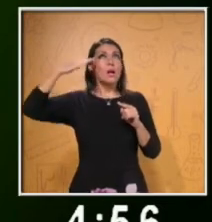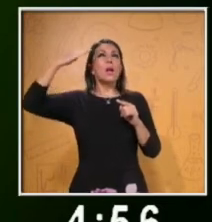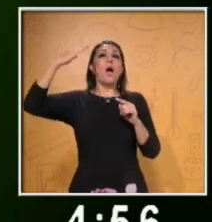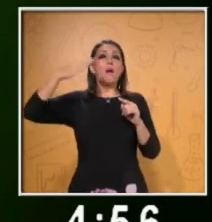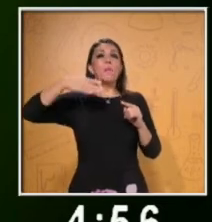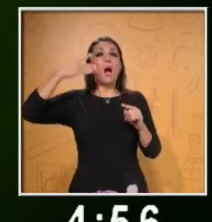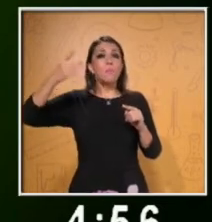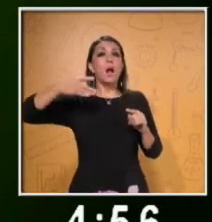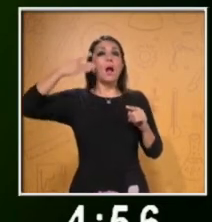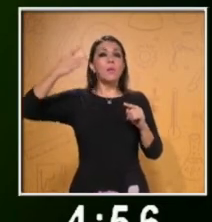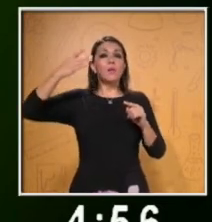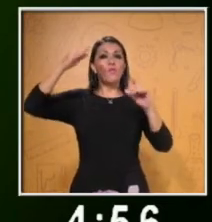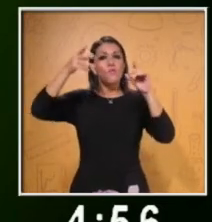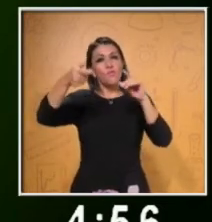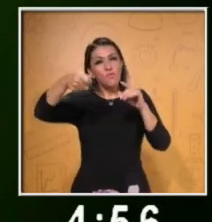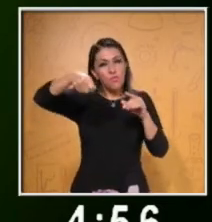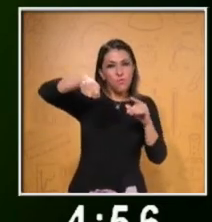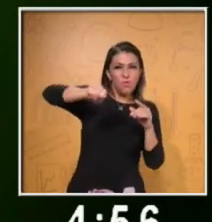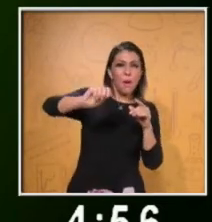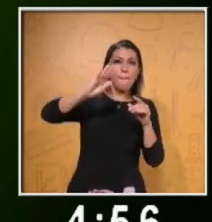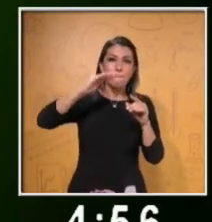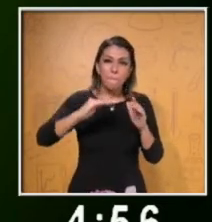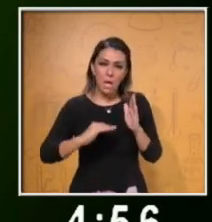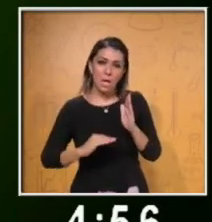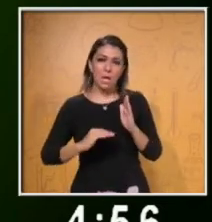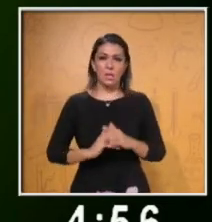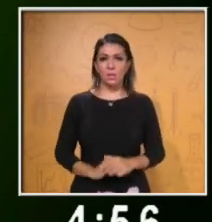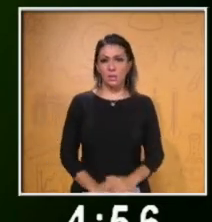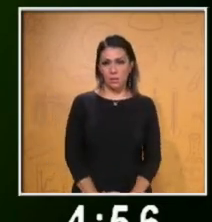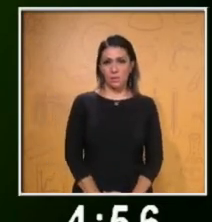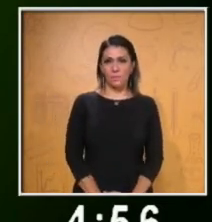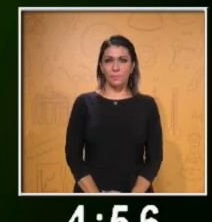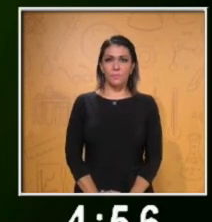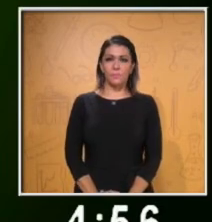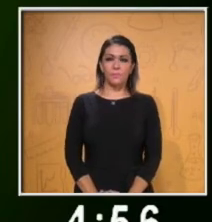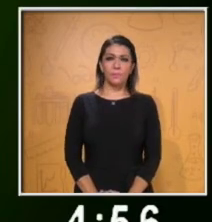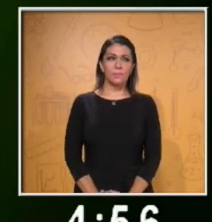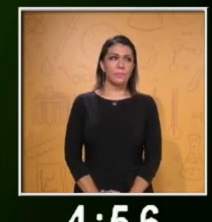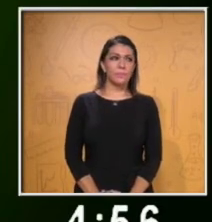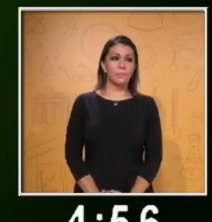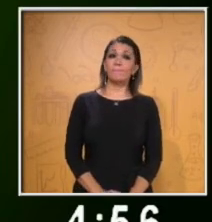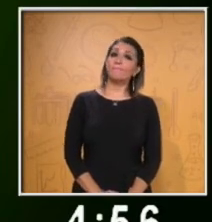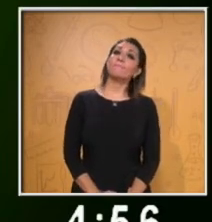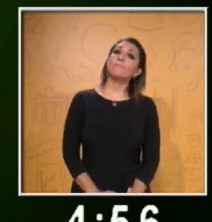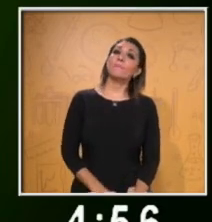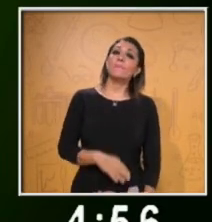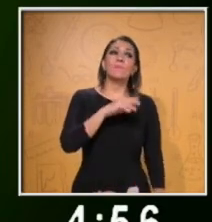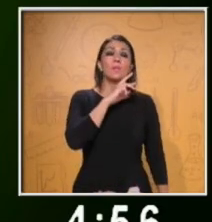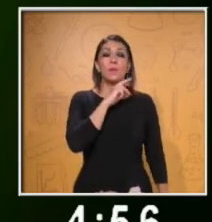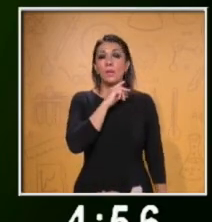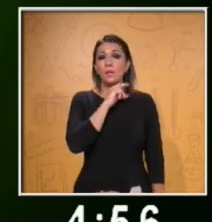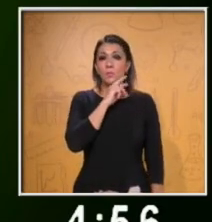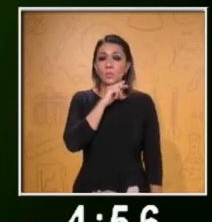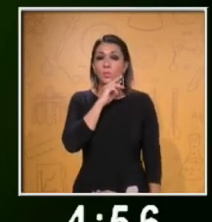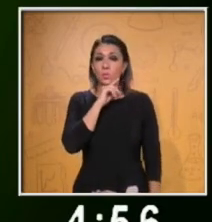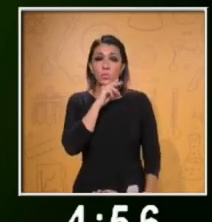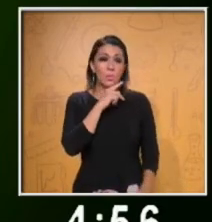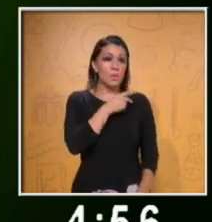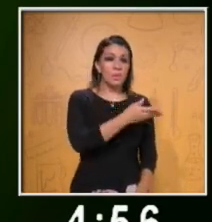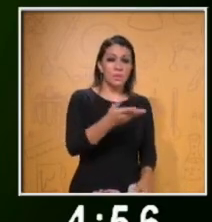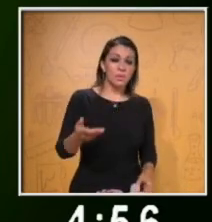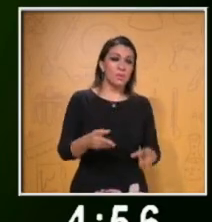entonación es alta. Si bajó el volumen, mi entonación es baja. ¿Es preocupante el tema del plástico en el planeta? Sí.